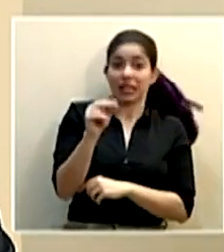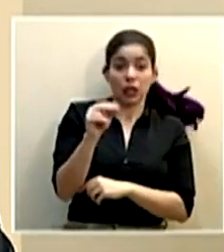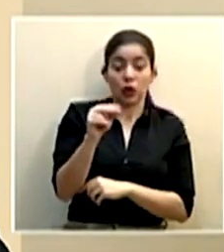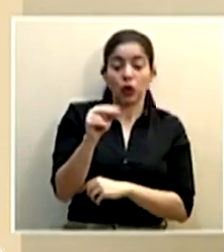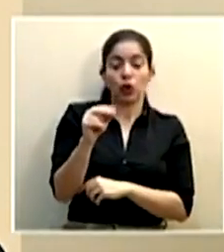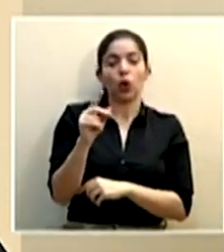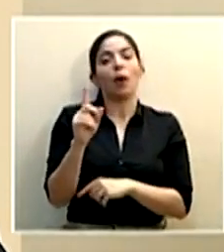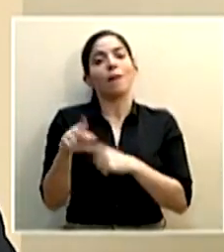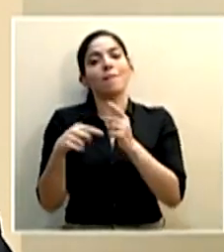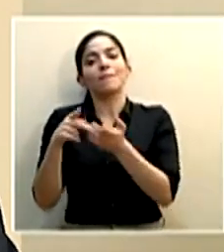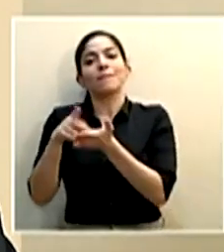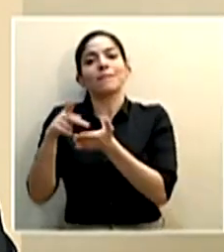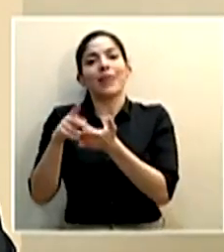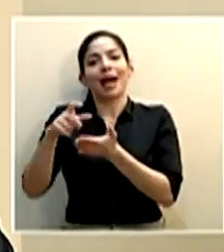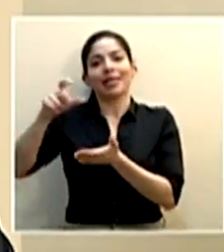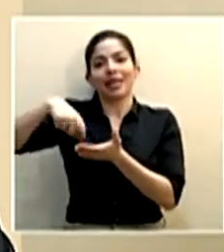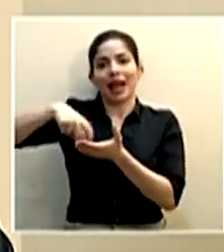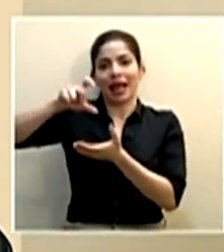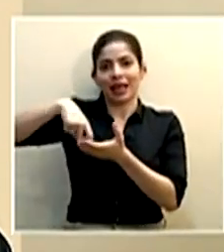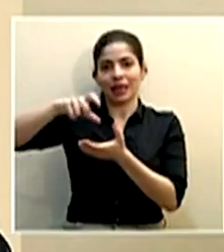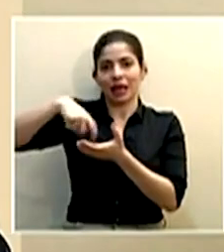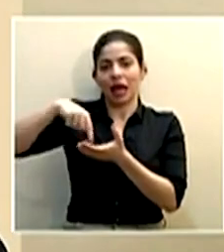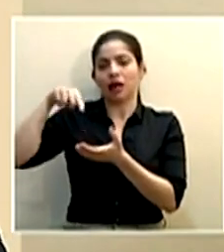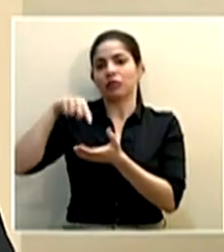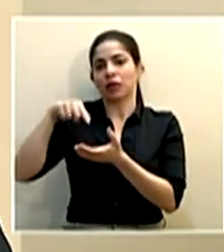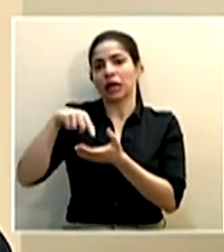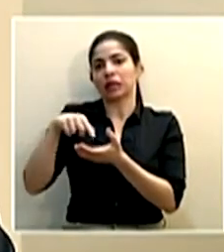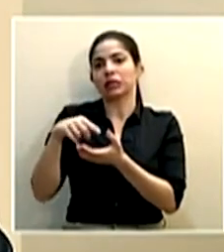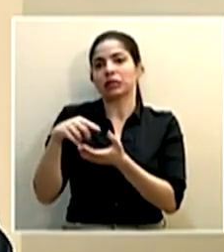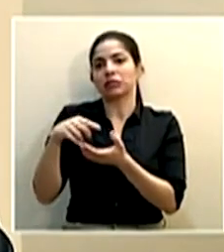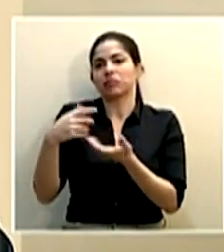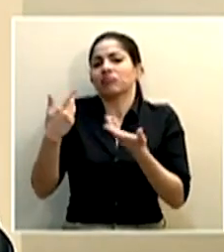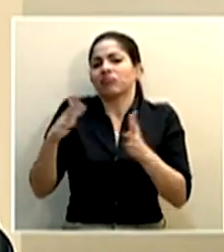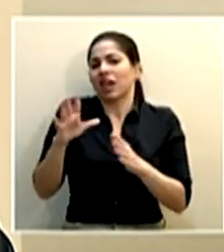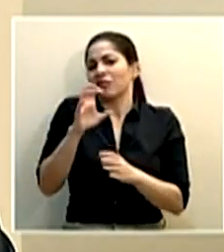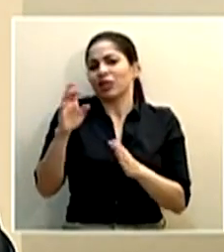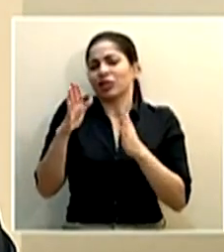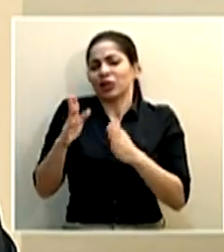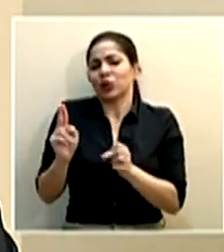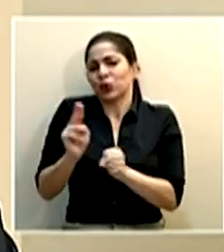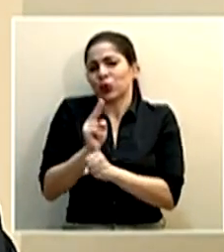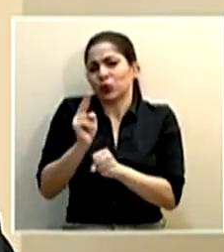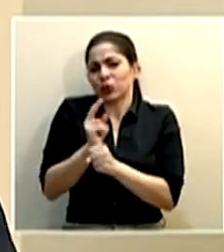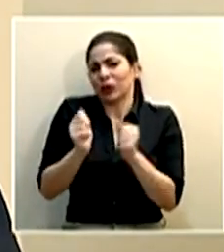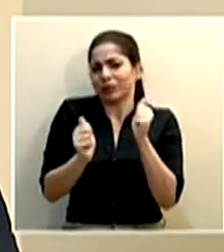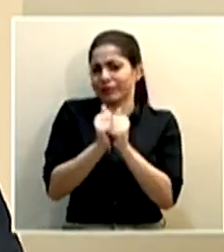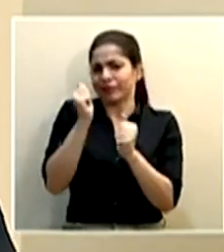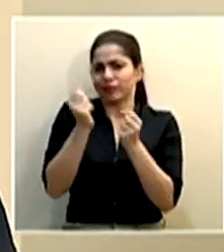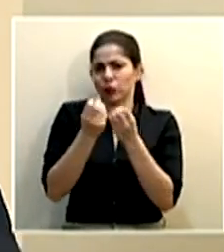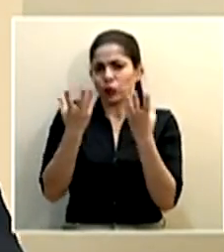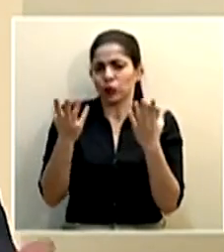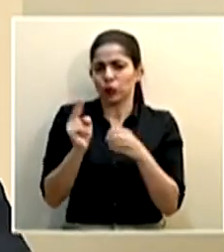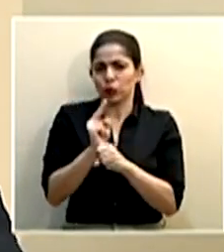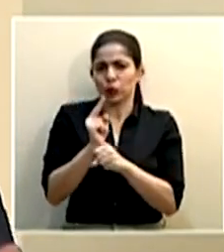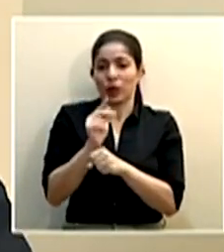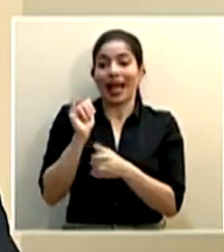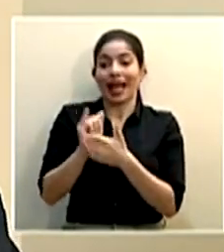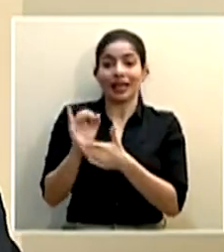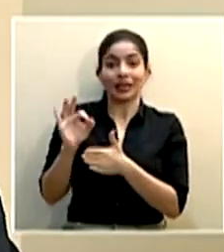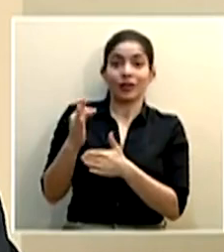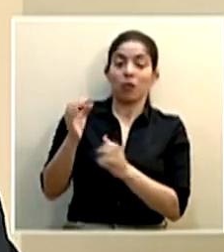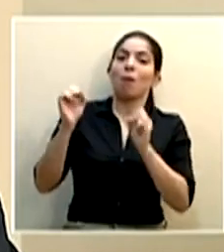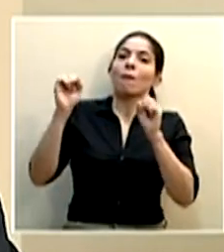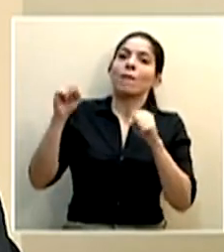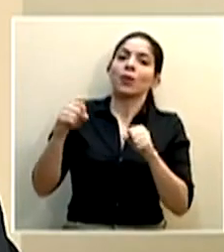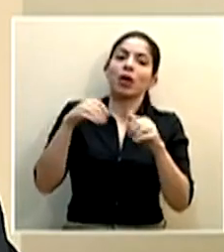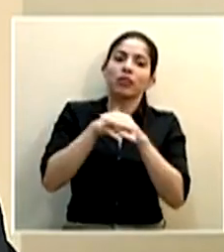el pago por tarjeta de crédito que pues es algo que pues ya los costarricenses usan ampliamente y de esa manera podemos hacer